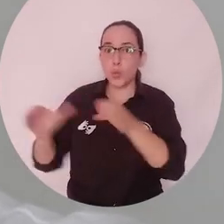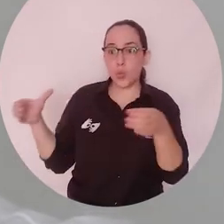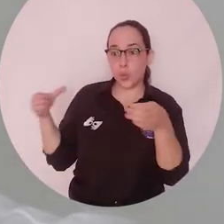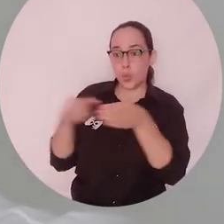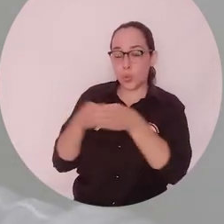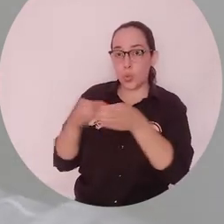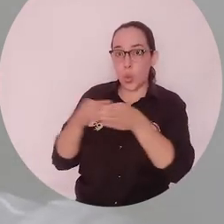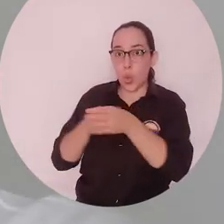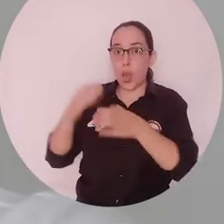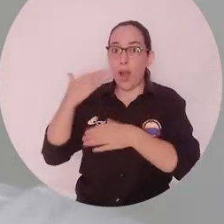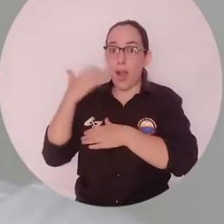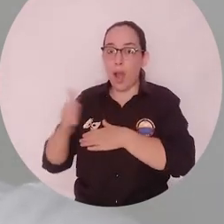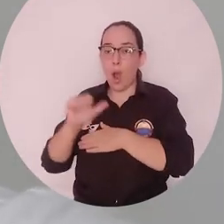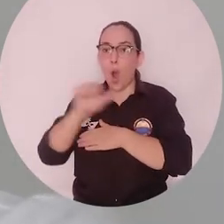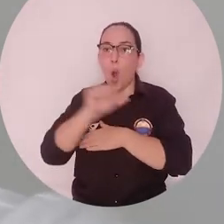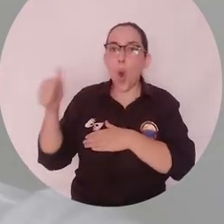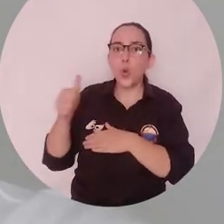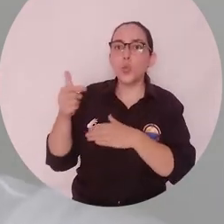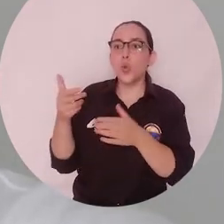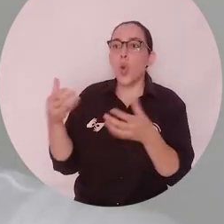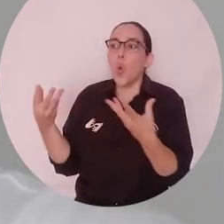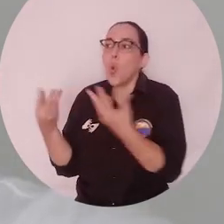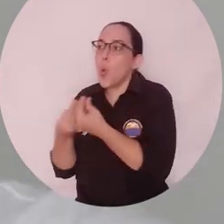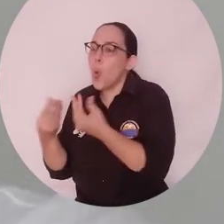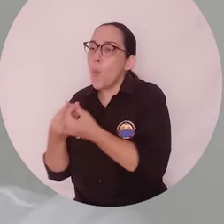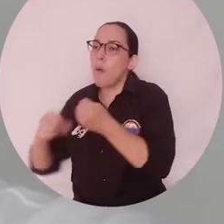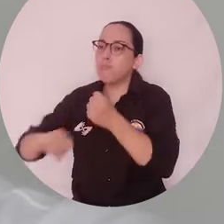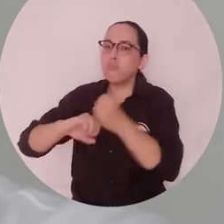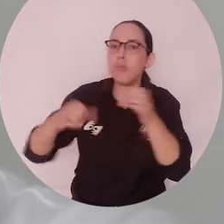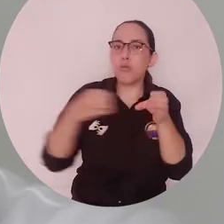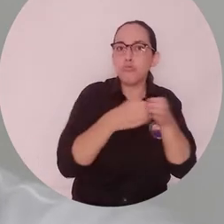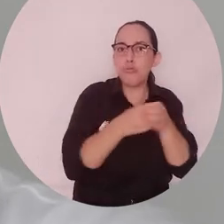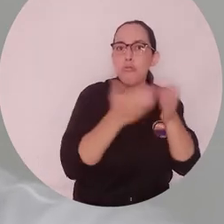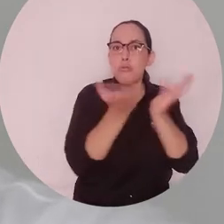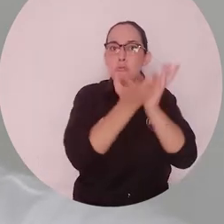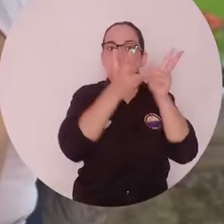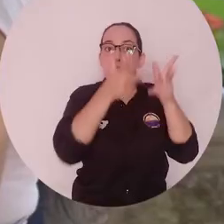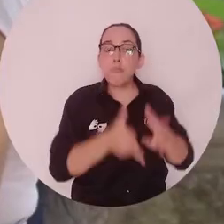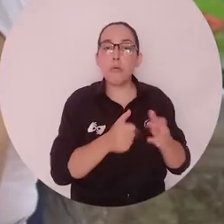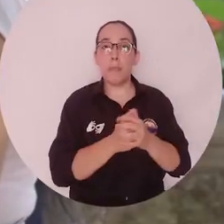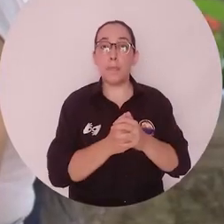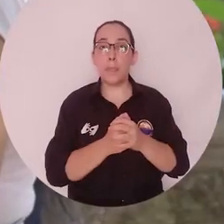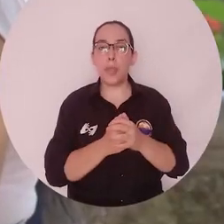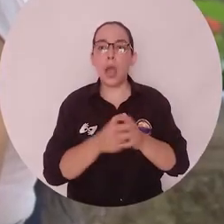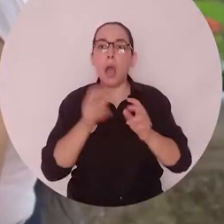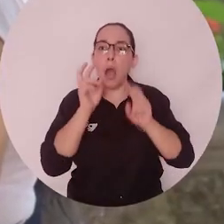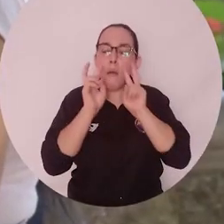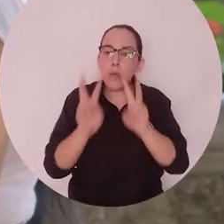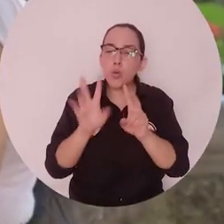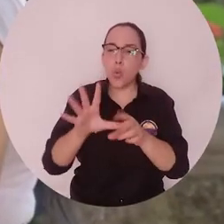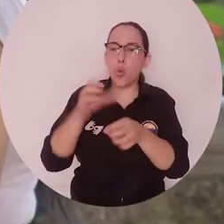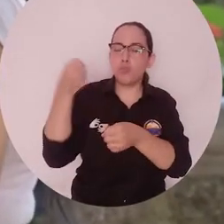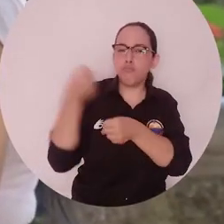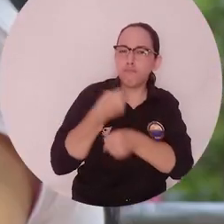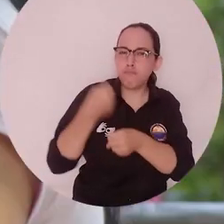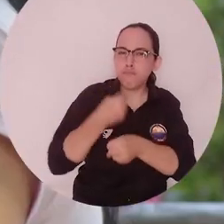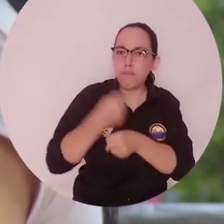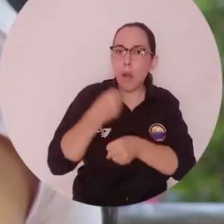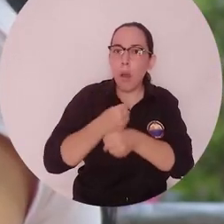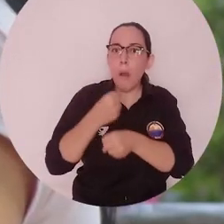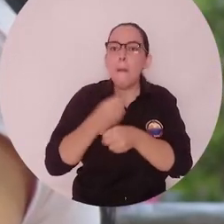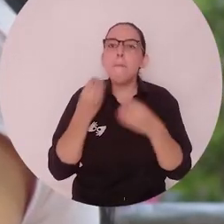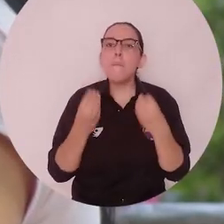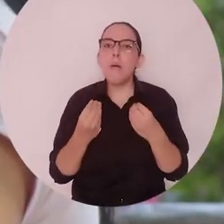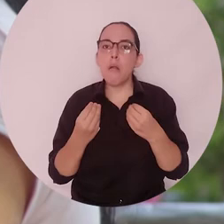sino con otros colectivos y otras asociaciones estudiantiles, en las cuales se ha visto ese trabajo para disminuir esa